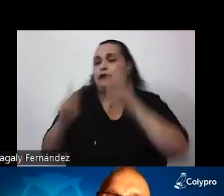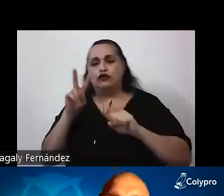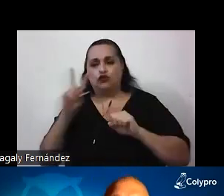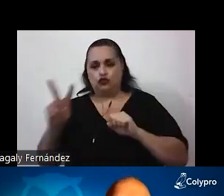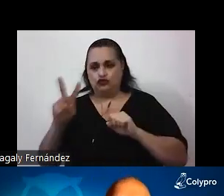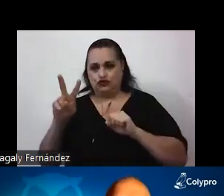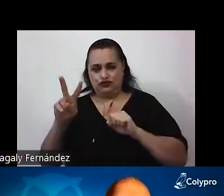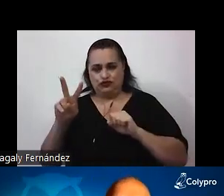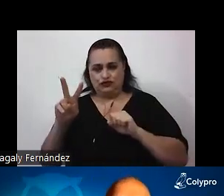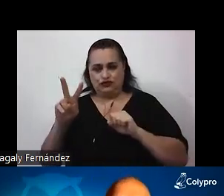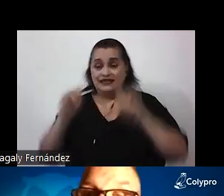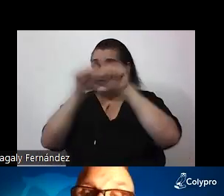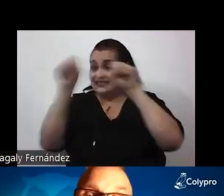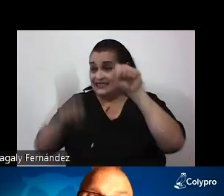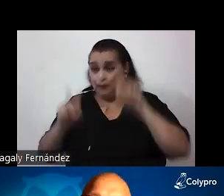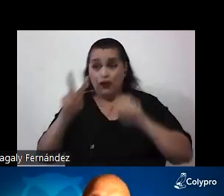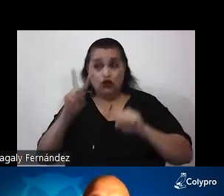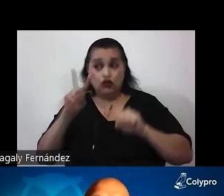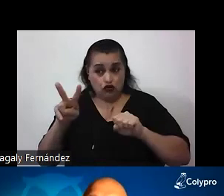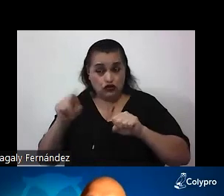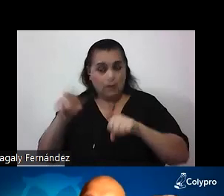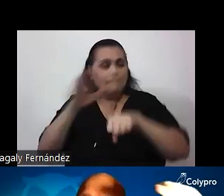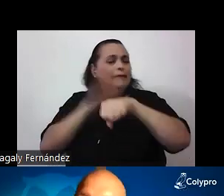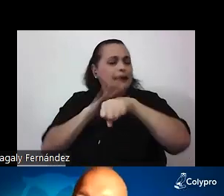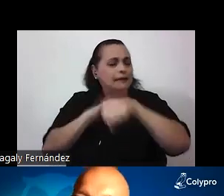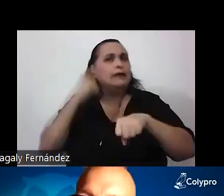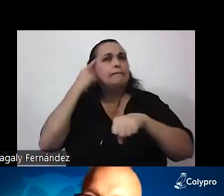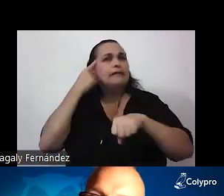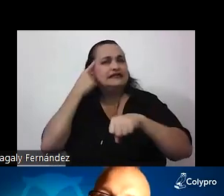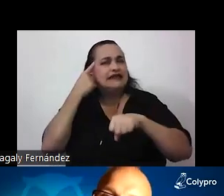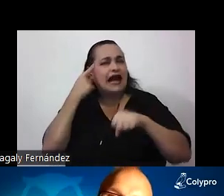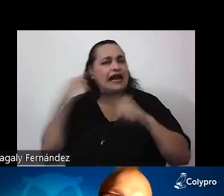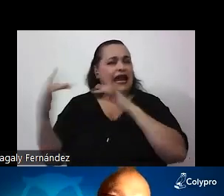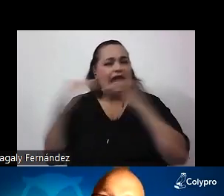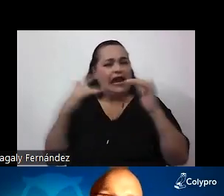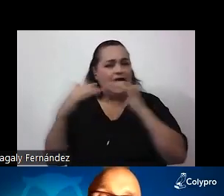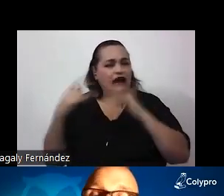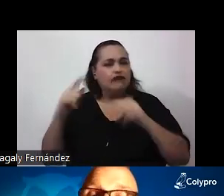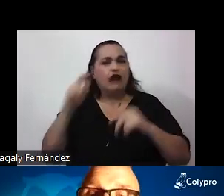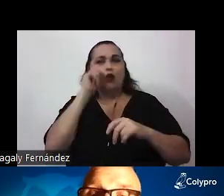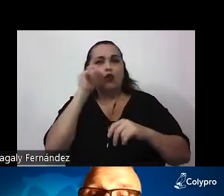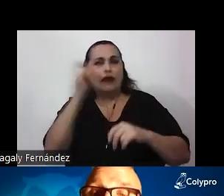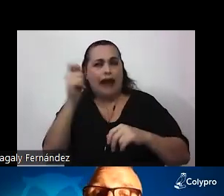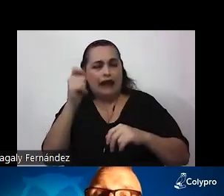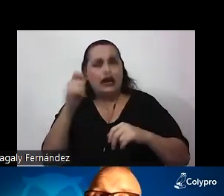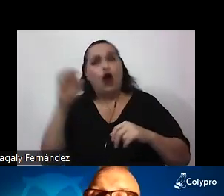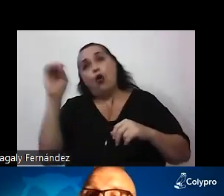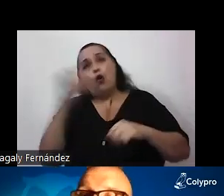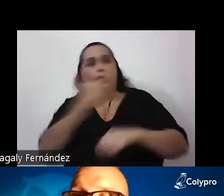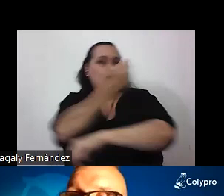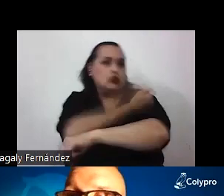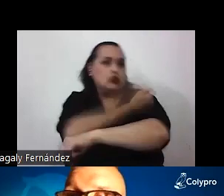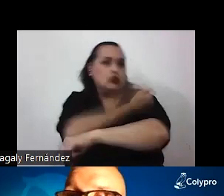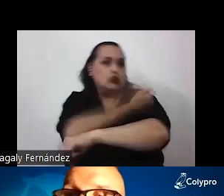Y el sistema 2 no solo nos permite pensar sobre la guerra en Ucrania o sobre la vacunación, sino que nos permite